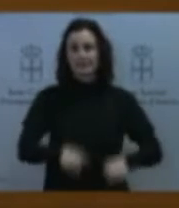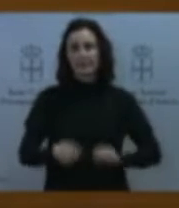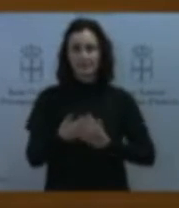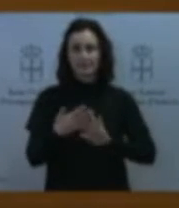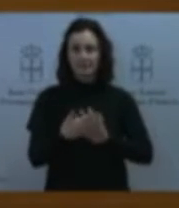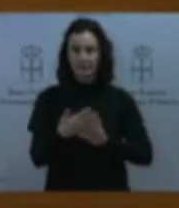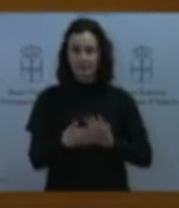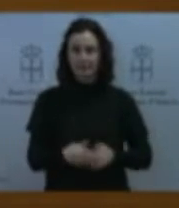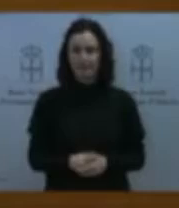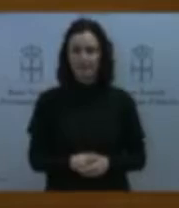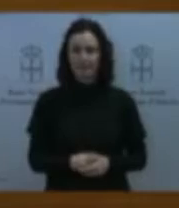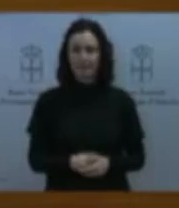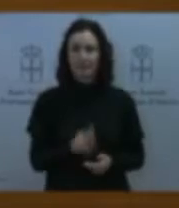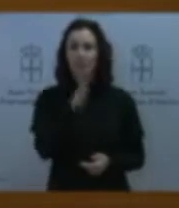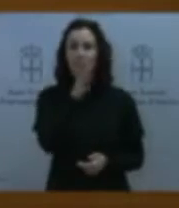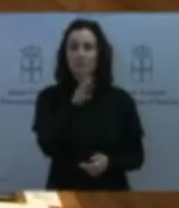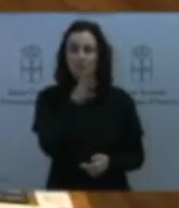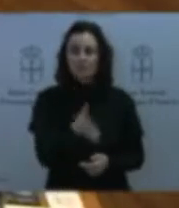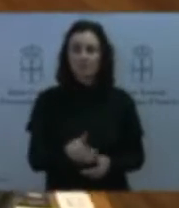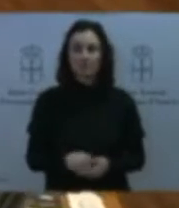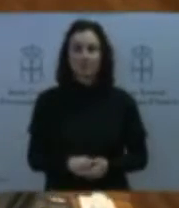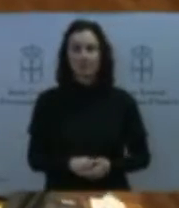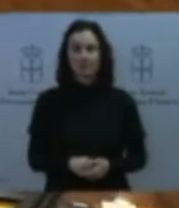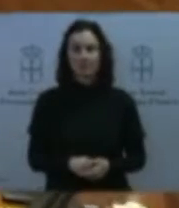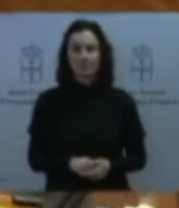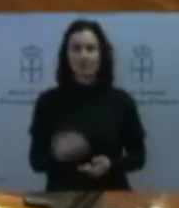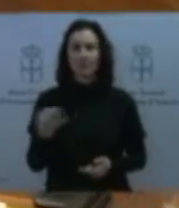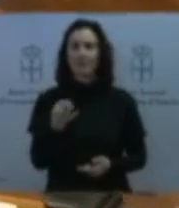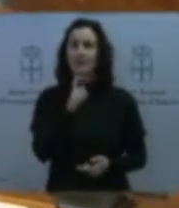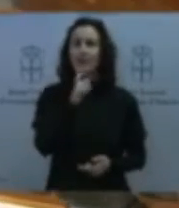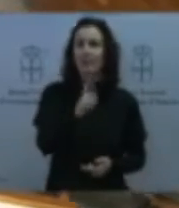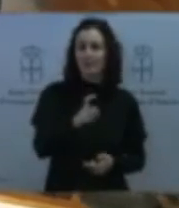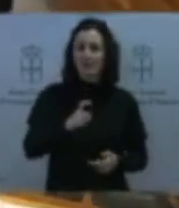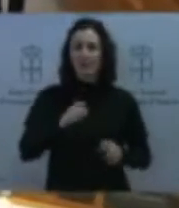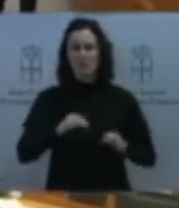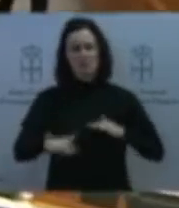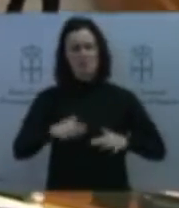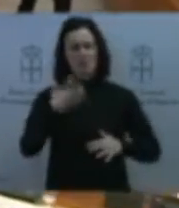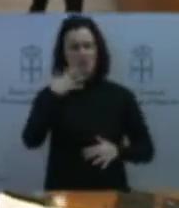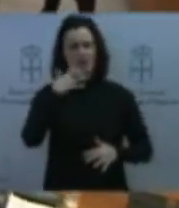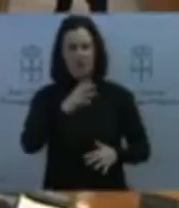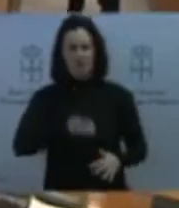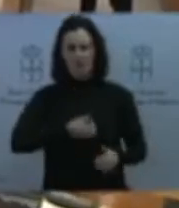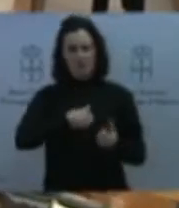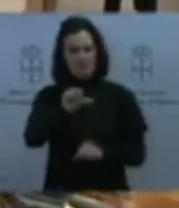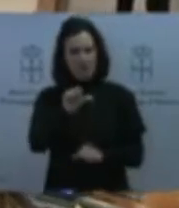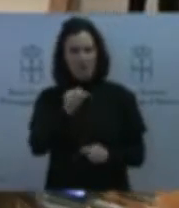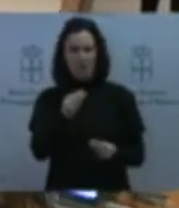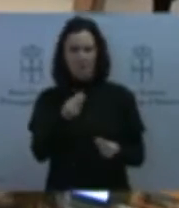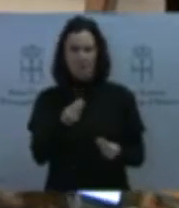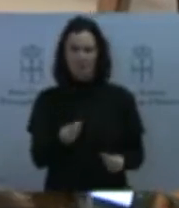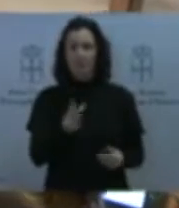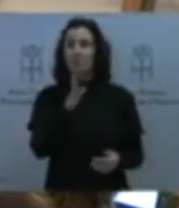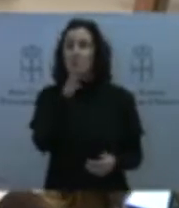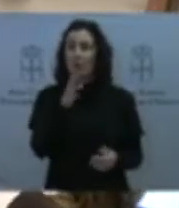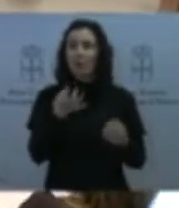Porque hay que señalar también movimientos extraños por parte del Ayuntamiento de Gijón como el cese de la persona responsable del